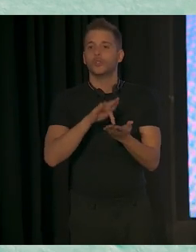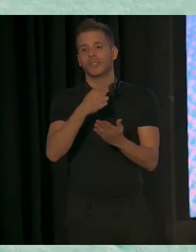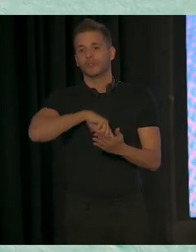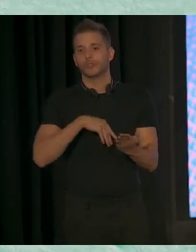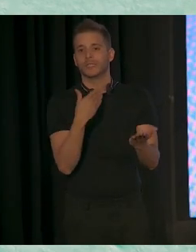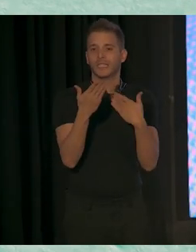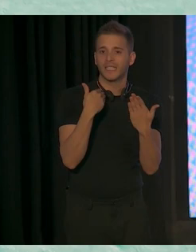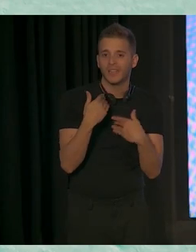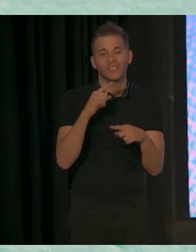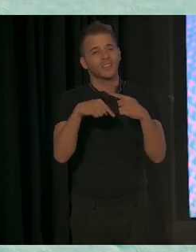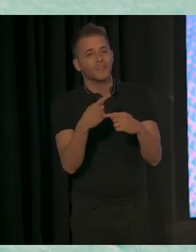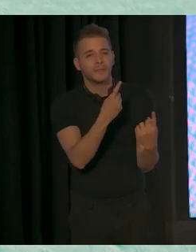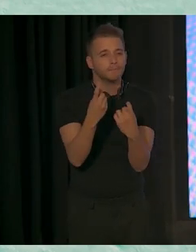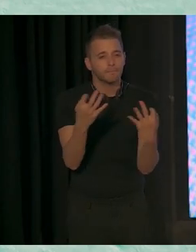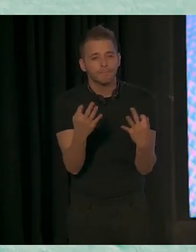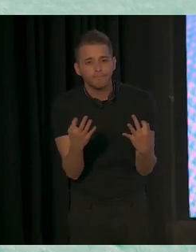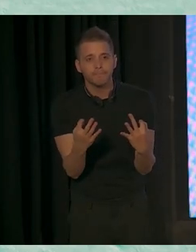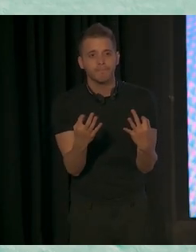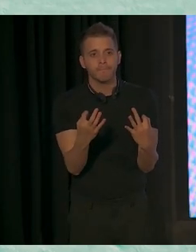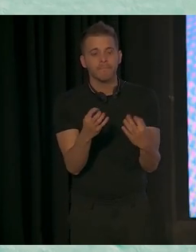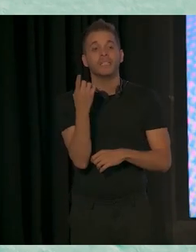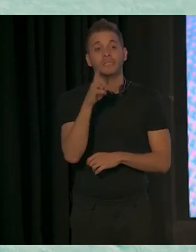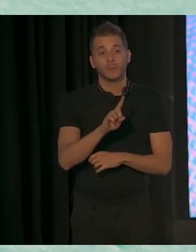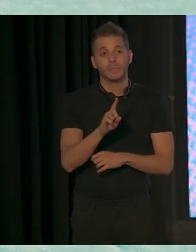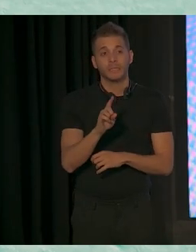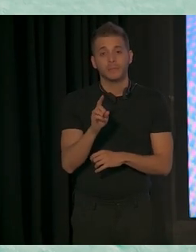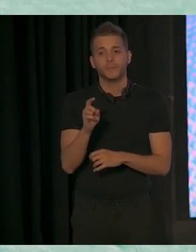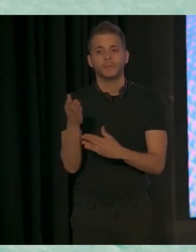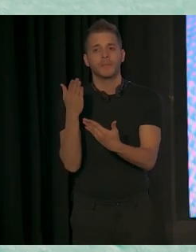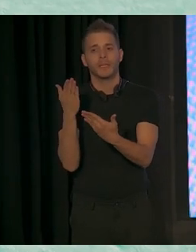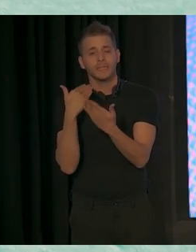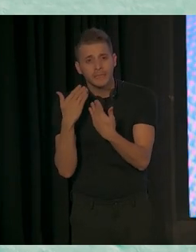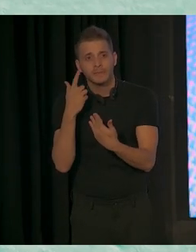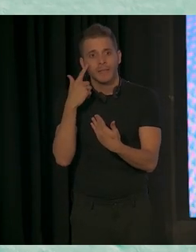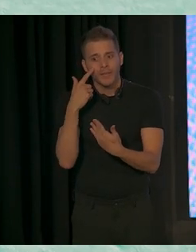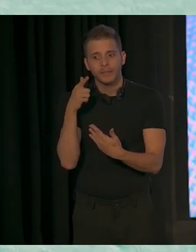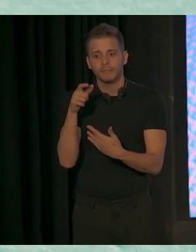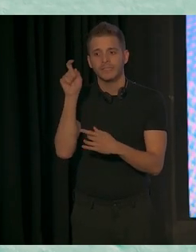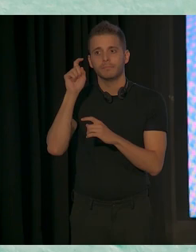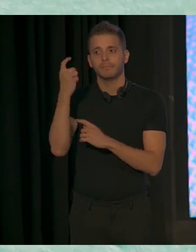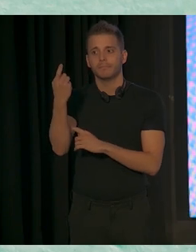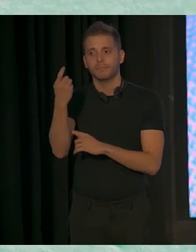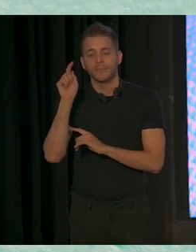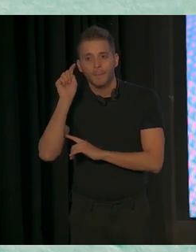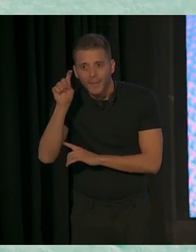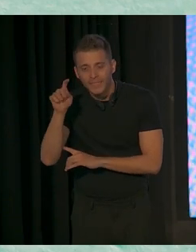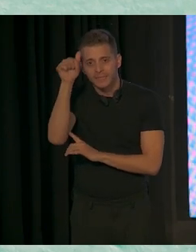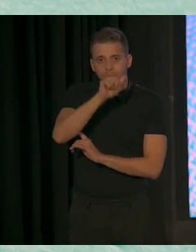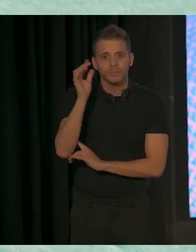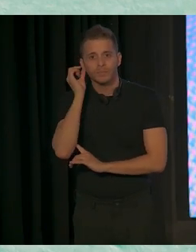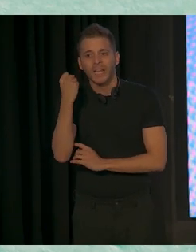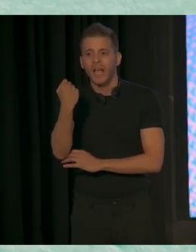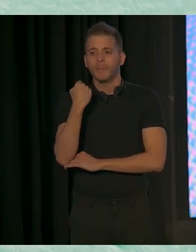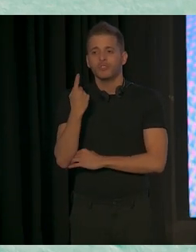que necesitan las familias. Entrevistas también del apoyo que necesitan las maestras, los maestros para